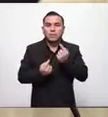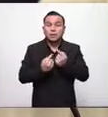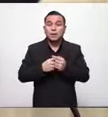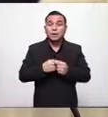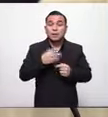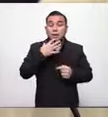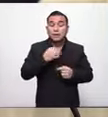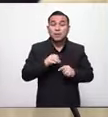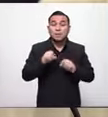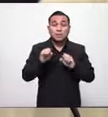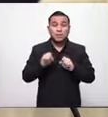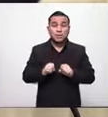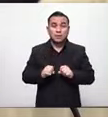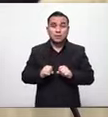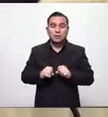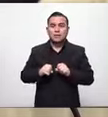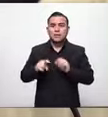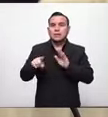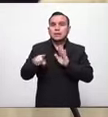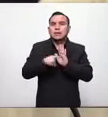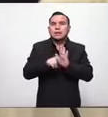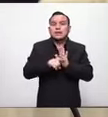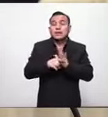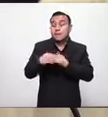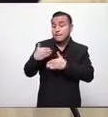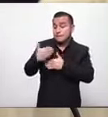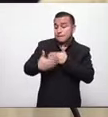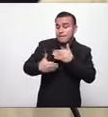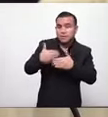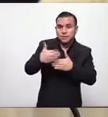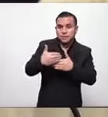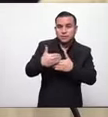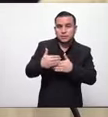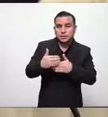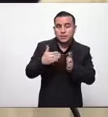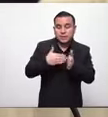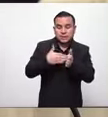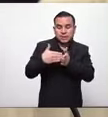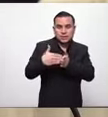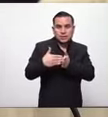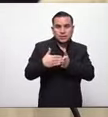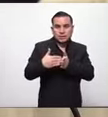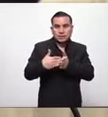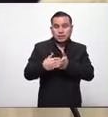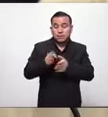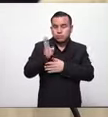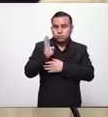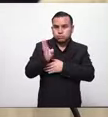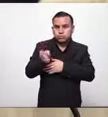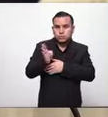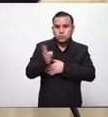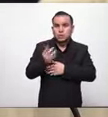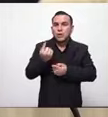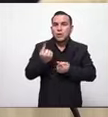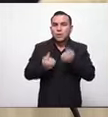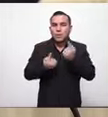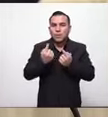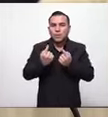puede ser negativa en el proceso empezamos con transportes que son